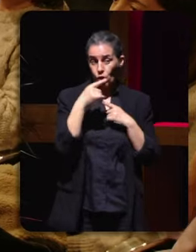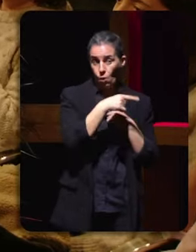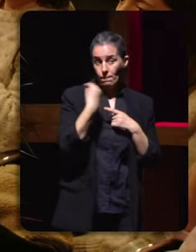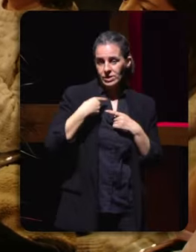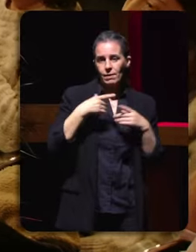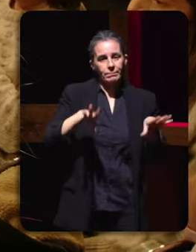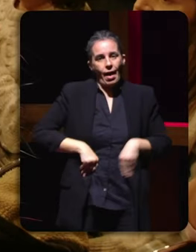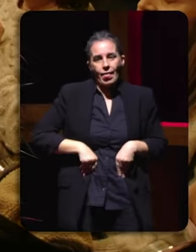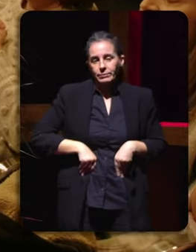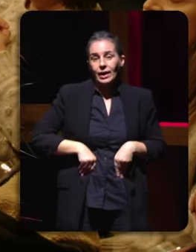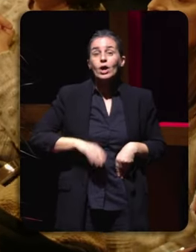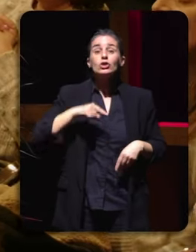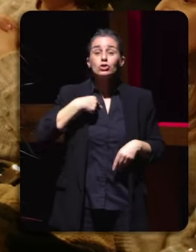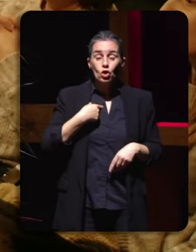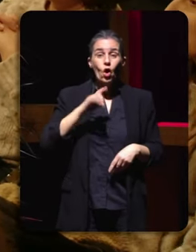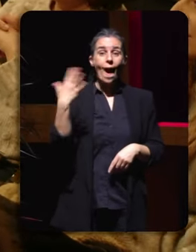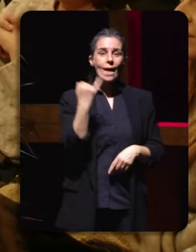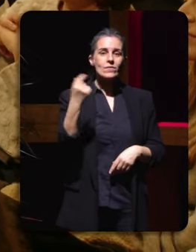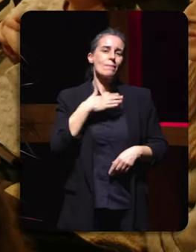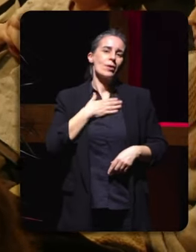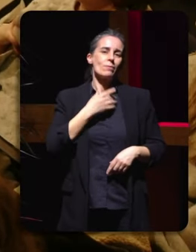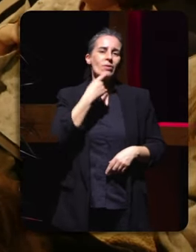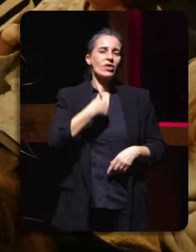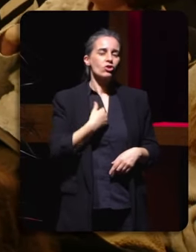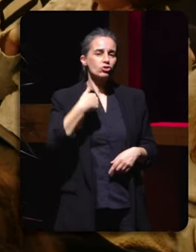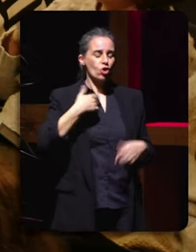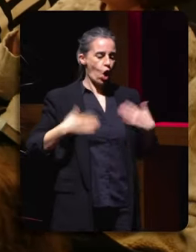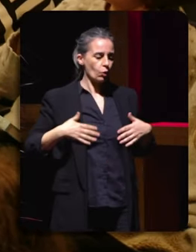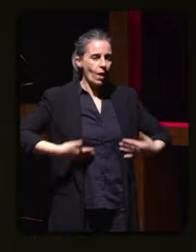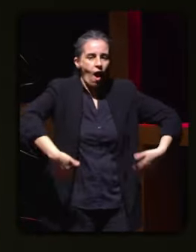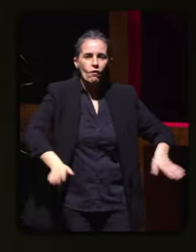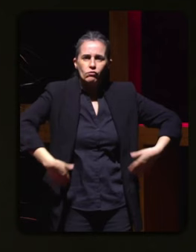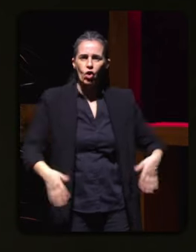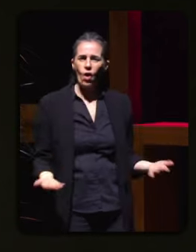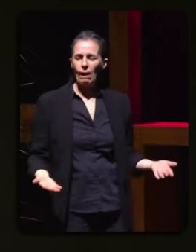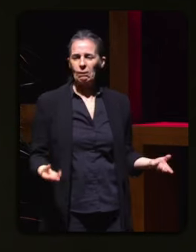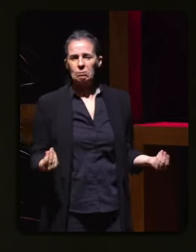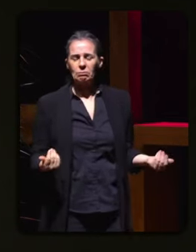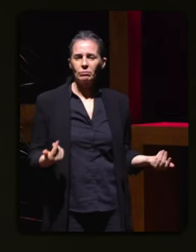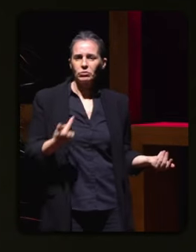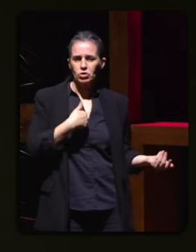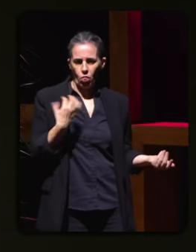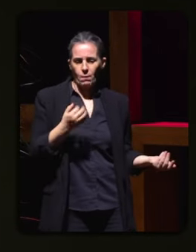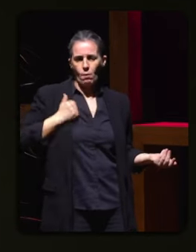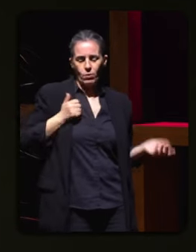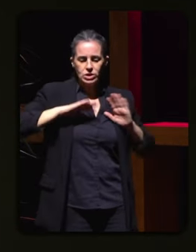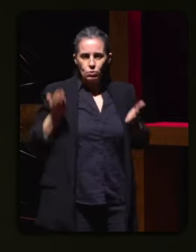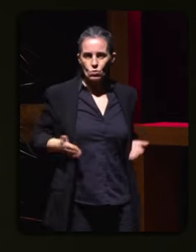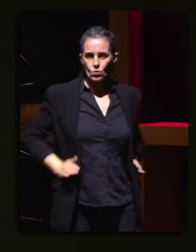xefes chegoume a decir que me sacaba pouco partido porque me gustaba utilizar roupa frosa por exemplo ou que porque non lle preguntaba a